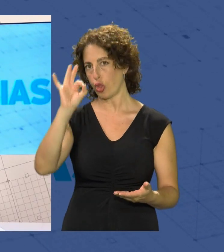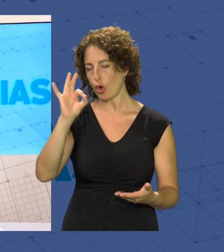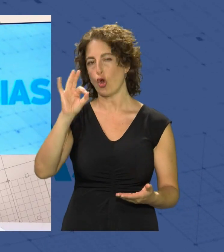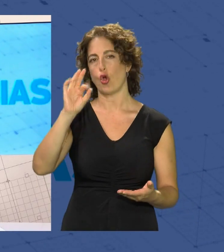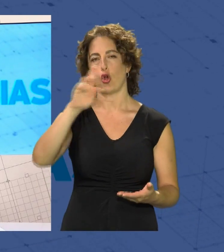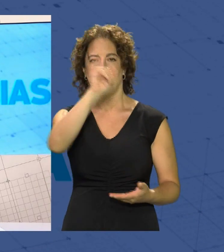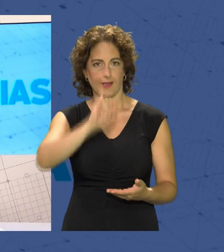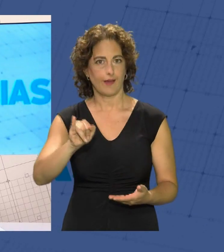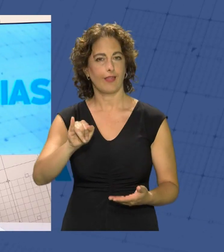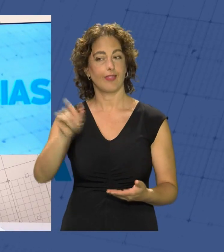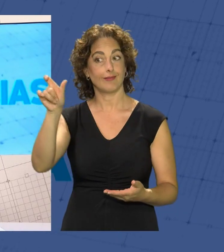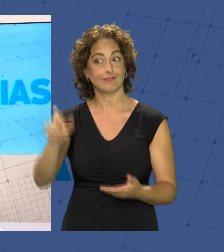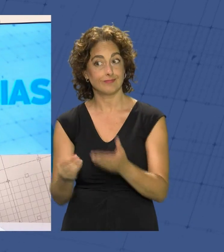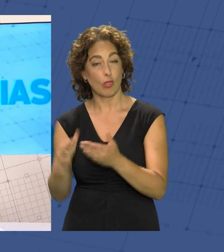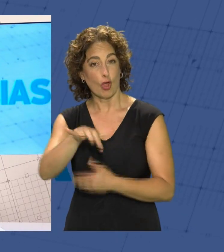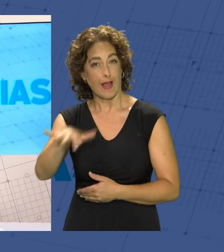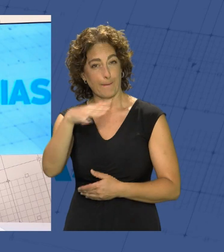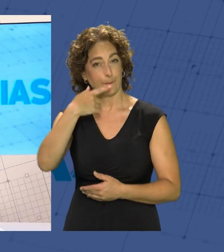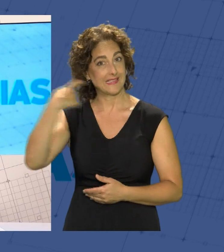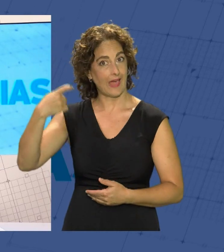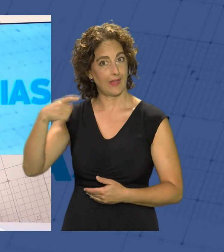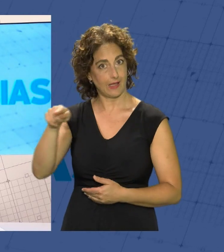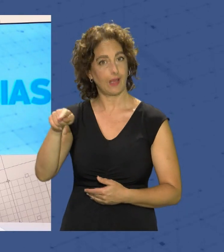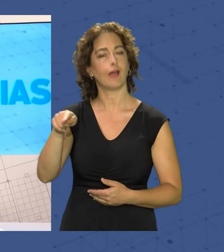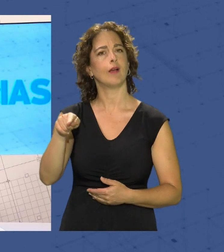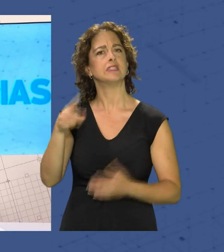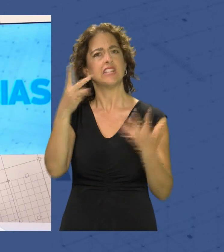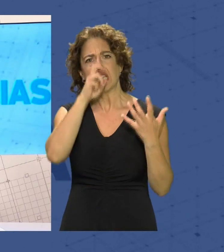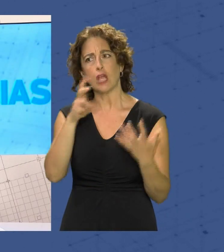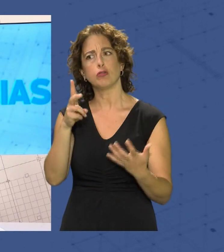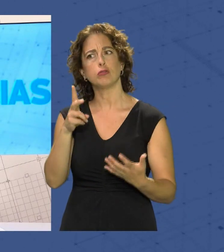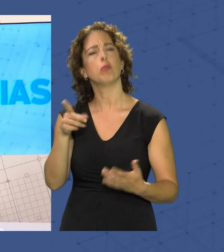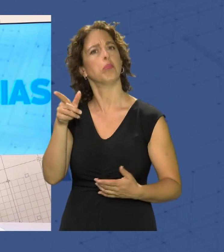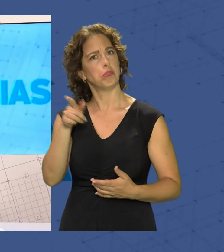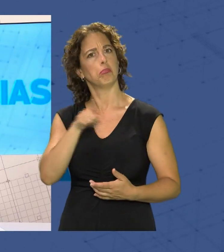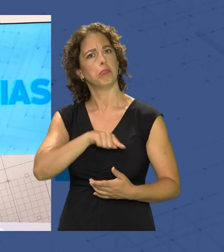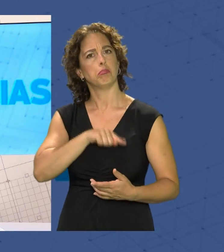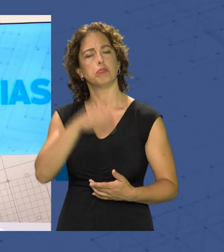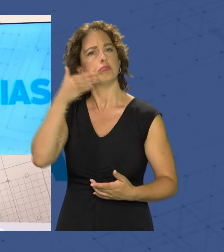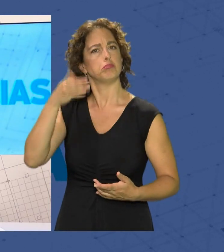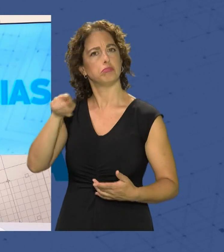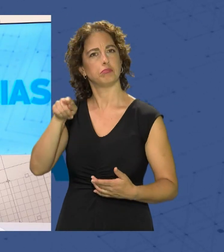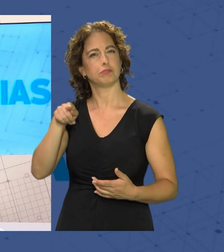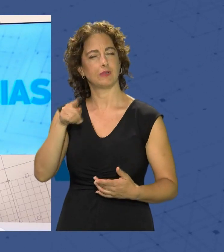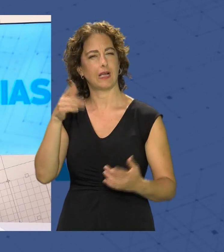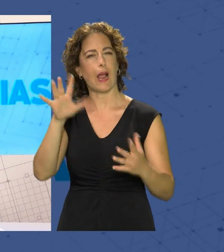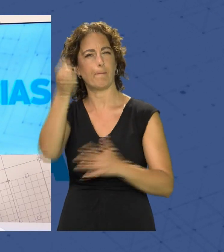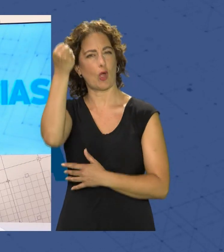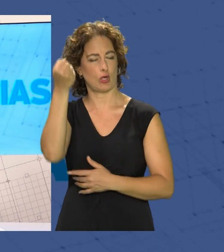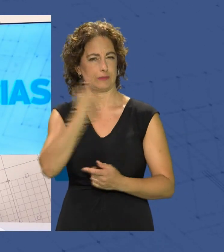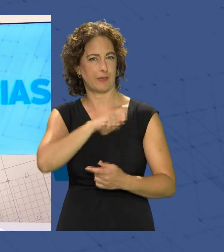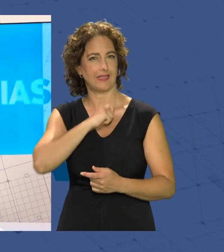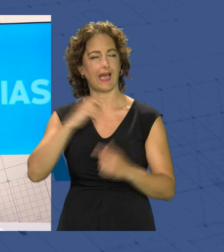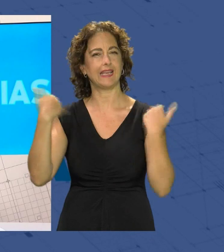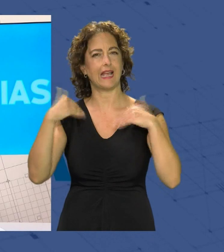que con sólo siete años puede presumir de ser campeón de España de gimnasia artística Por otro lado